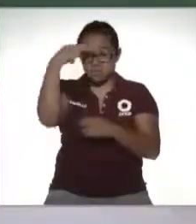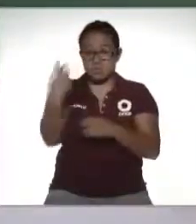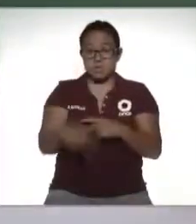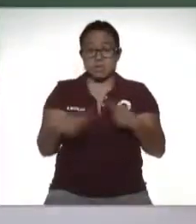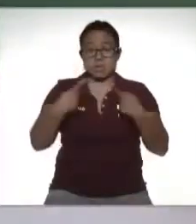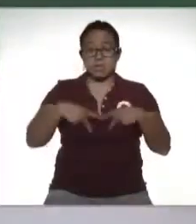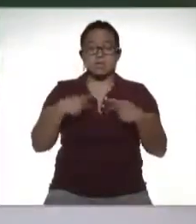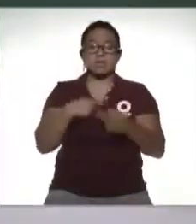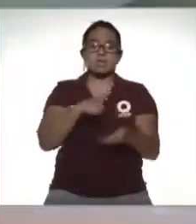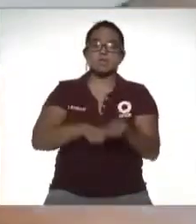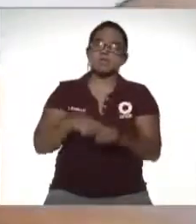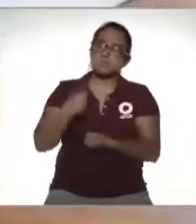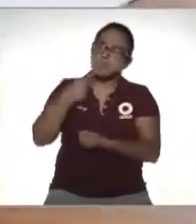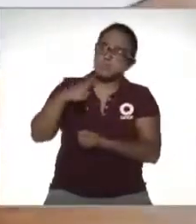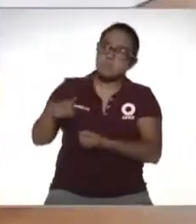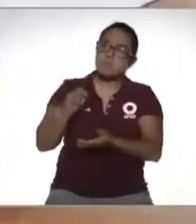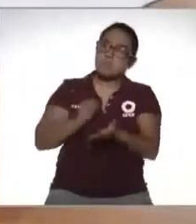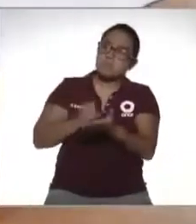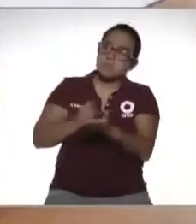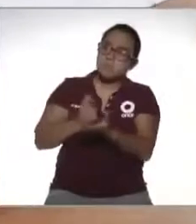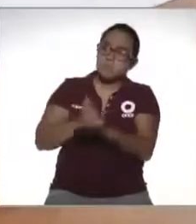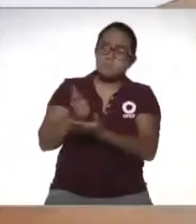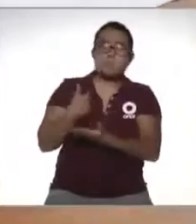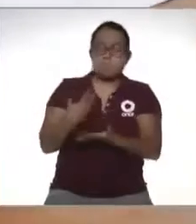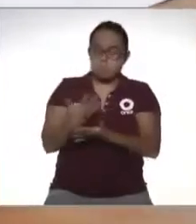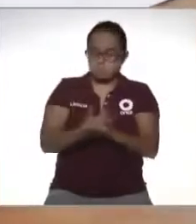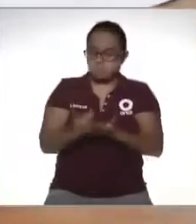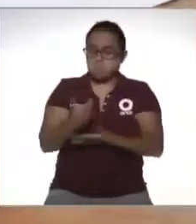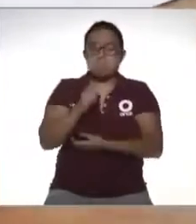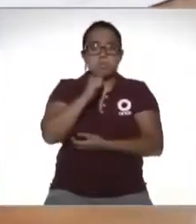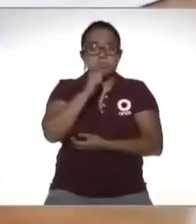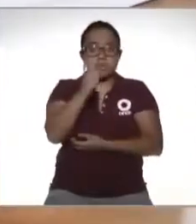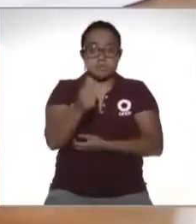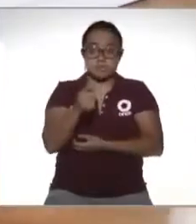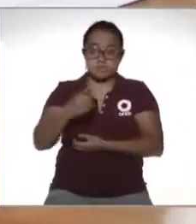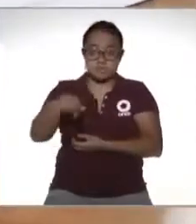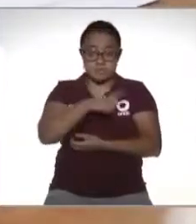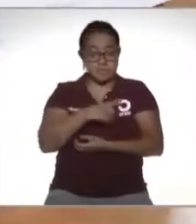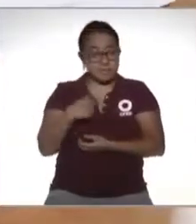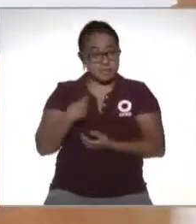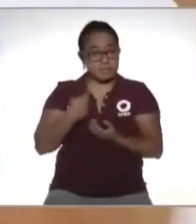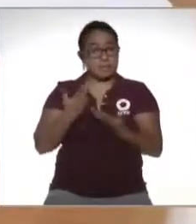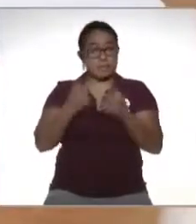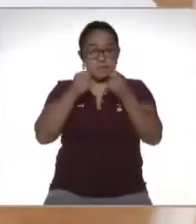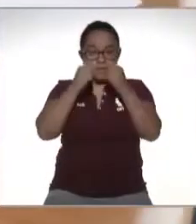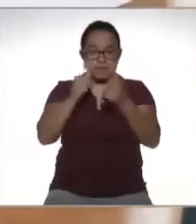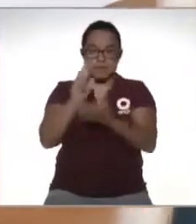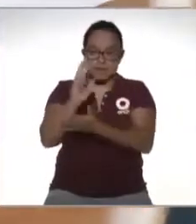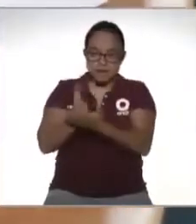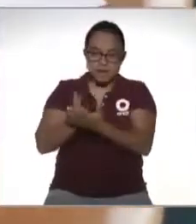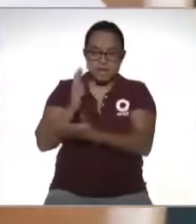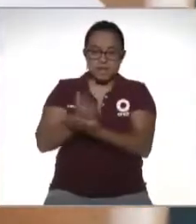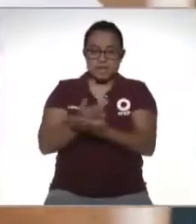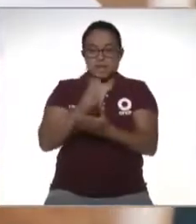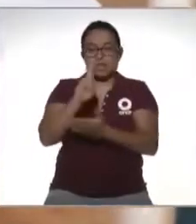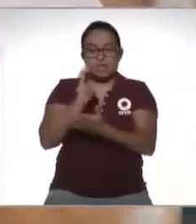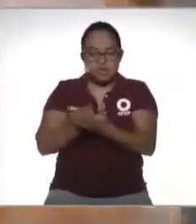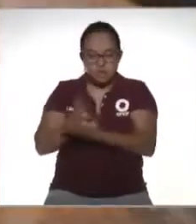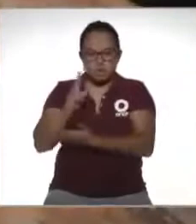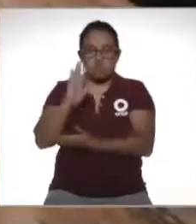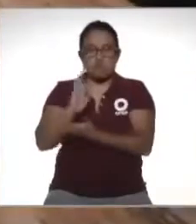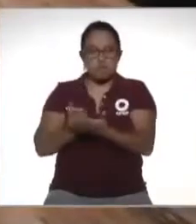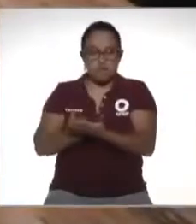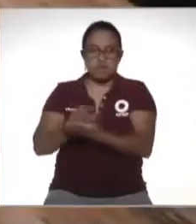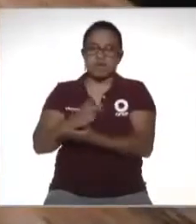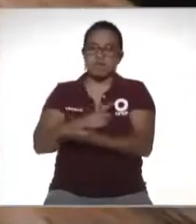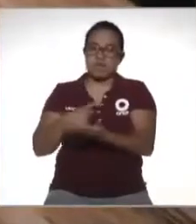que no reportan actualmente ningún ingreso así que a ponerse la pila a guardar recibos notas facturas